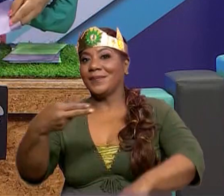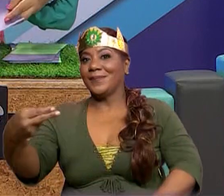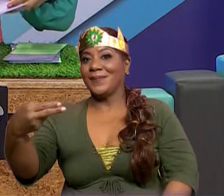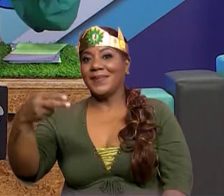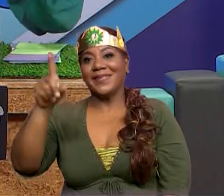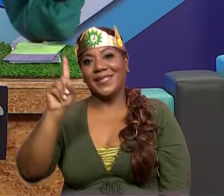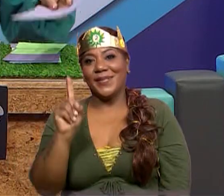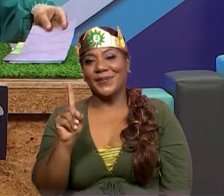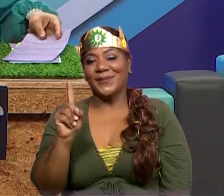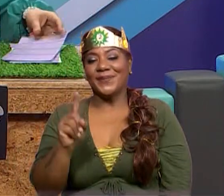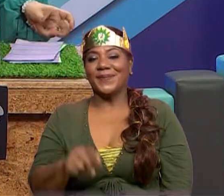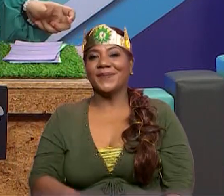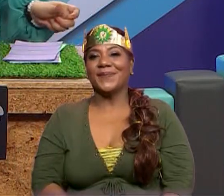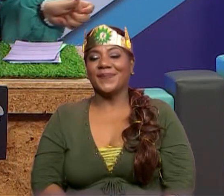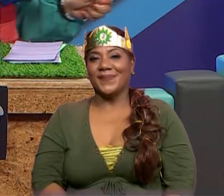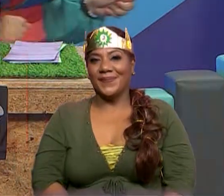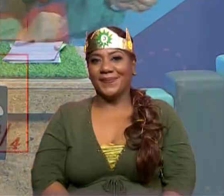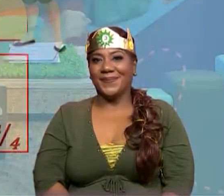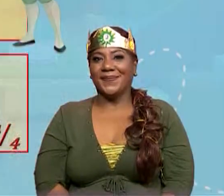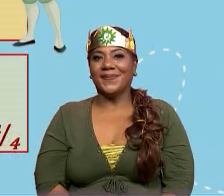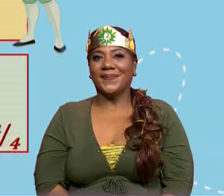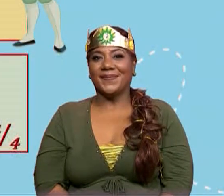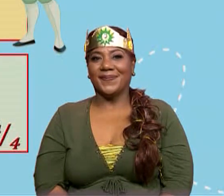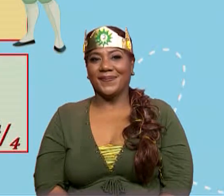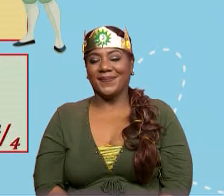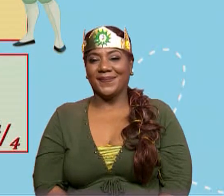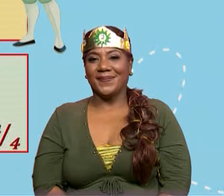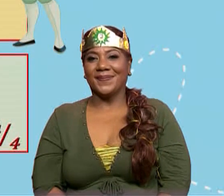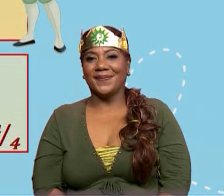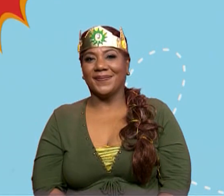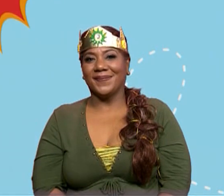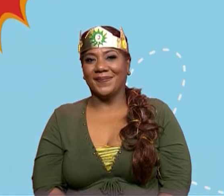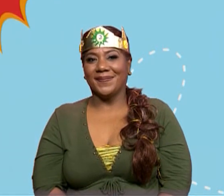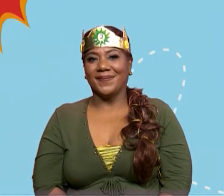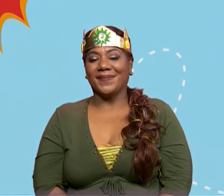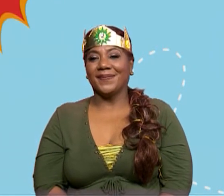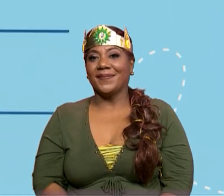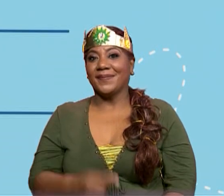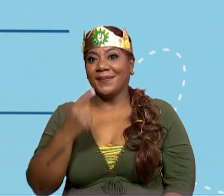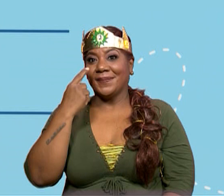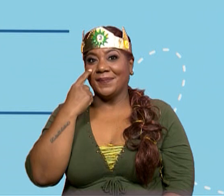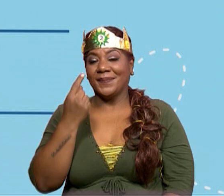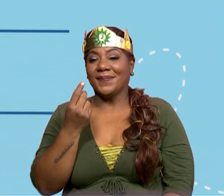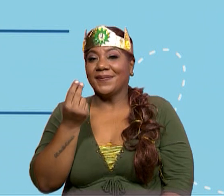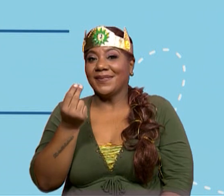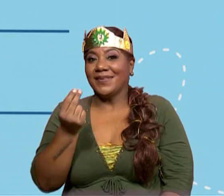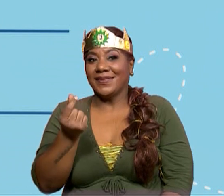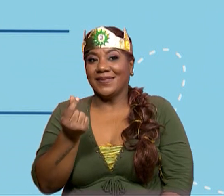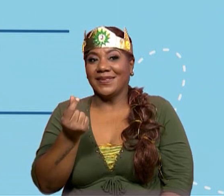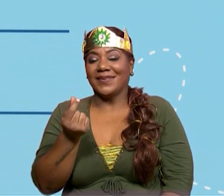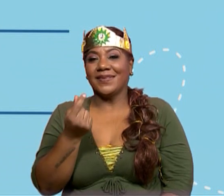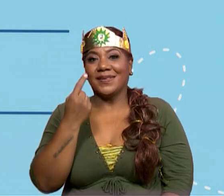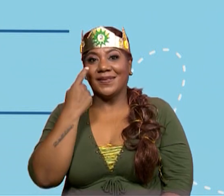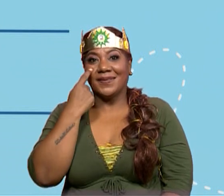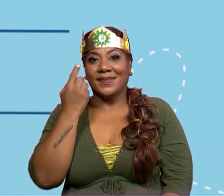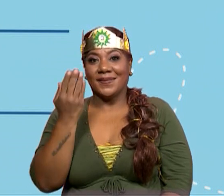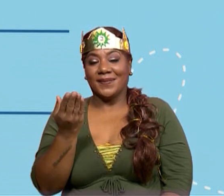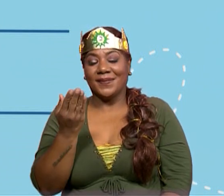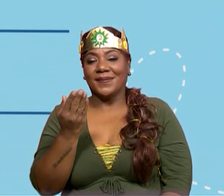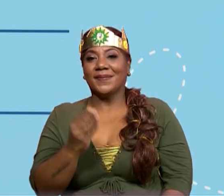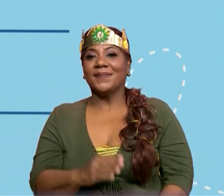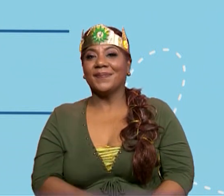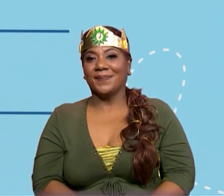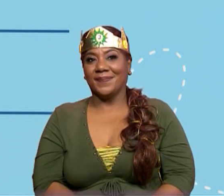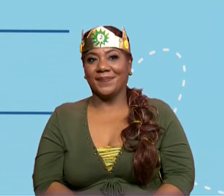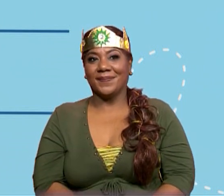valor es igual a uno. Muy bien, con eso listo. Ahora podemos resolver algo de lo que tenemos acá.